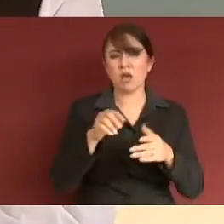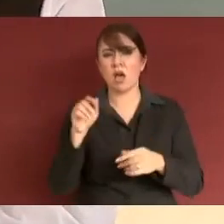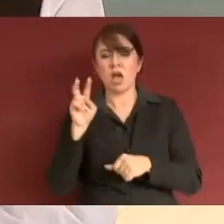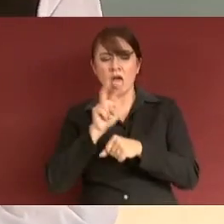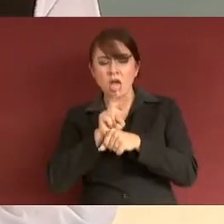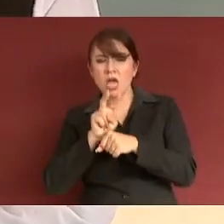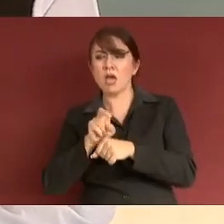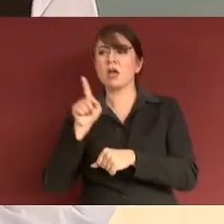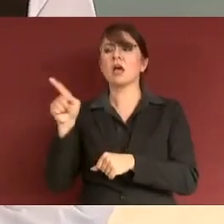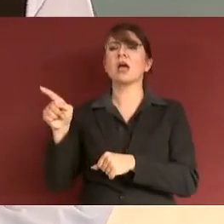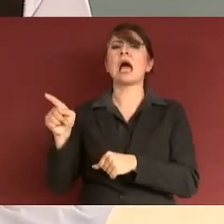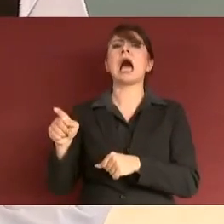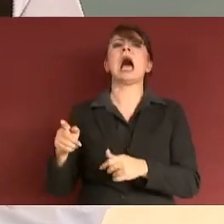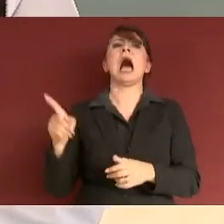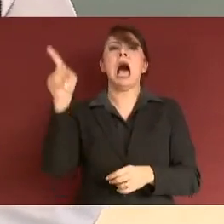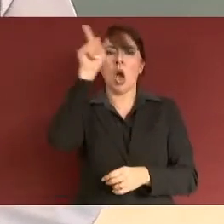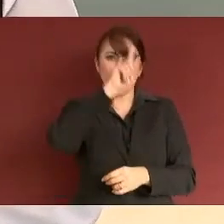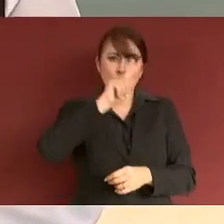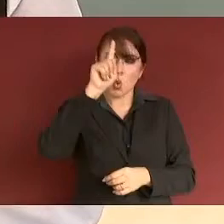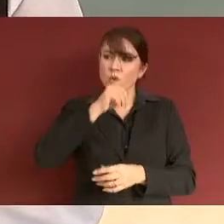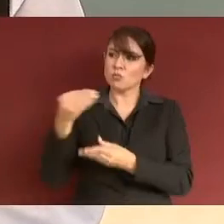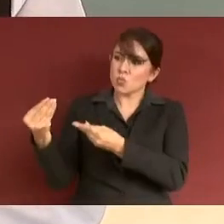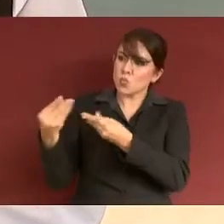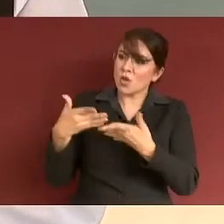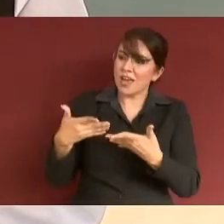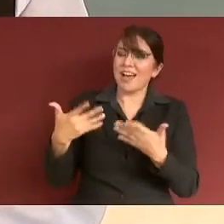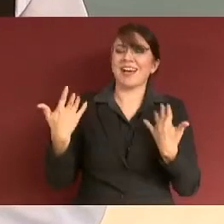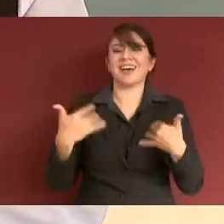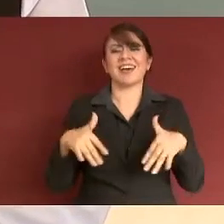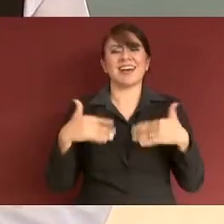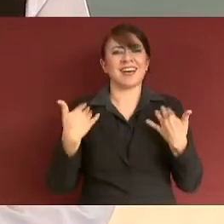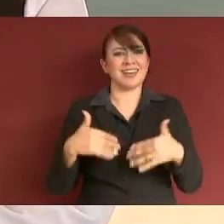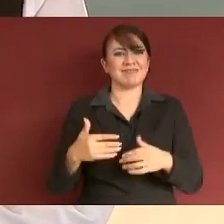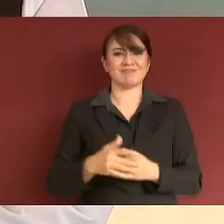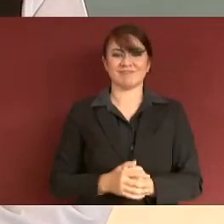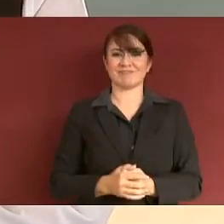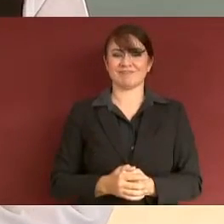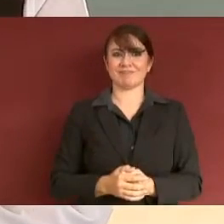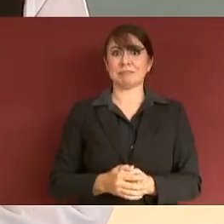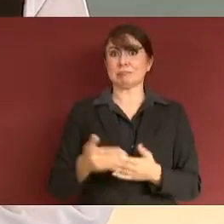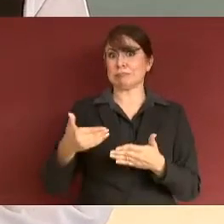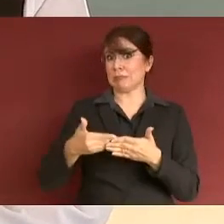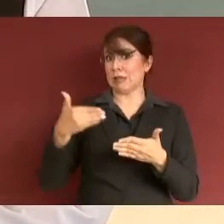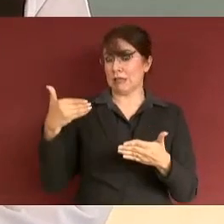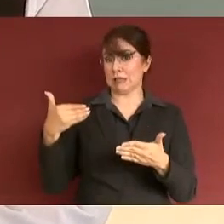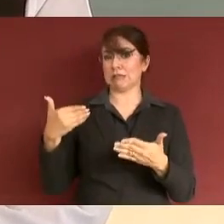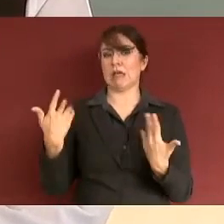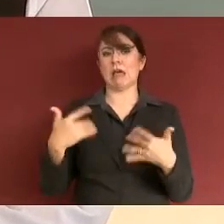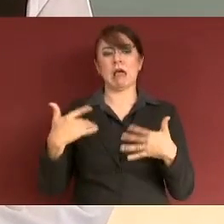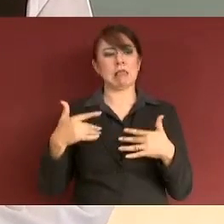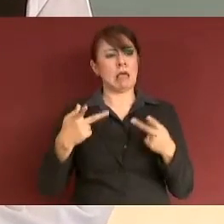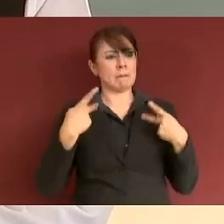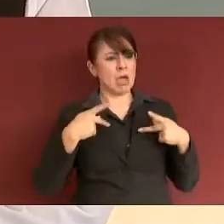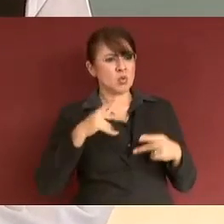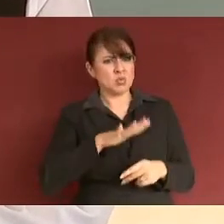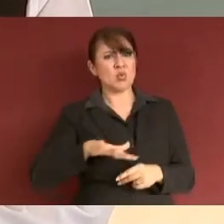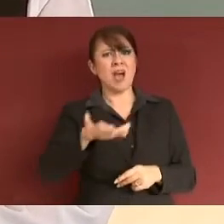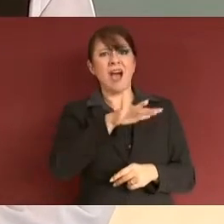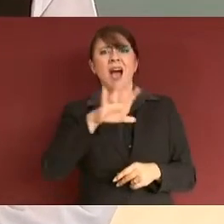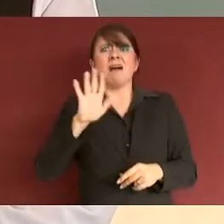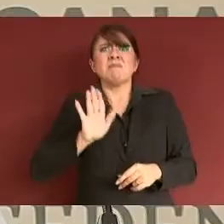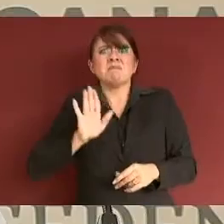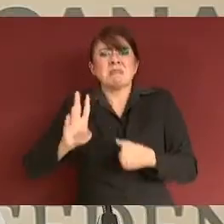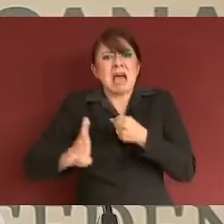Usted había visto un canal no concluido, señor presidente. La población estaba en riesgo. No lo habíamos visto, tuvimos que